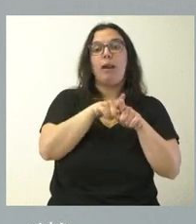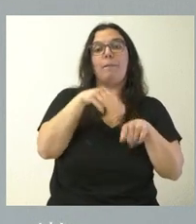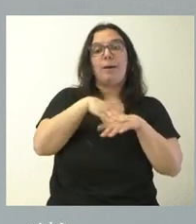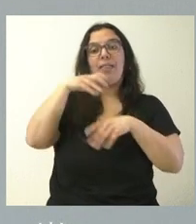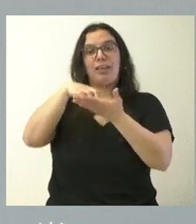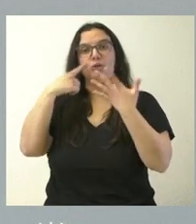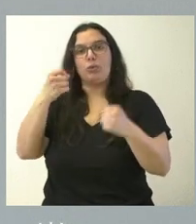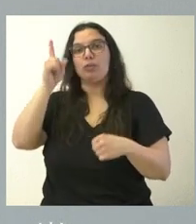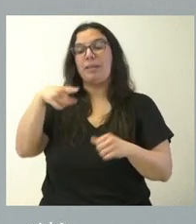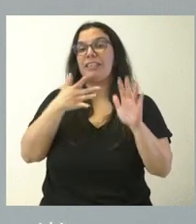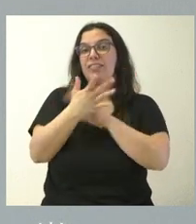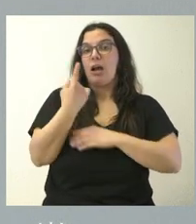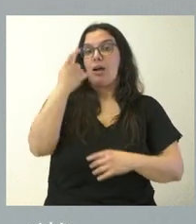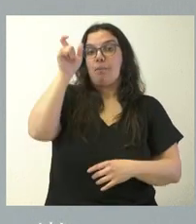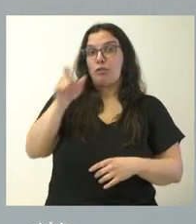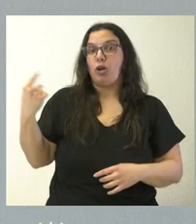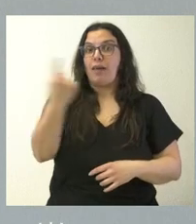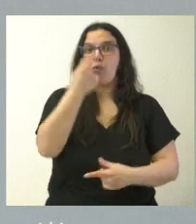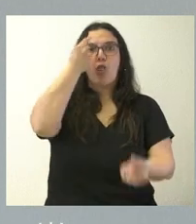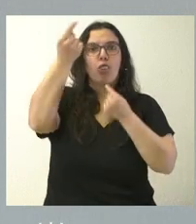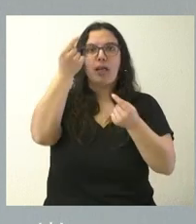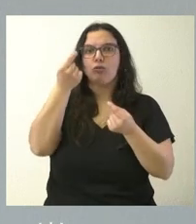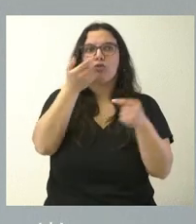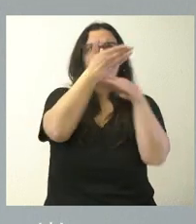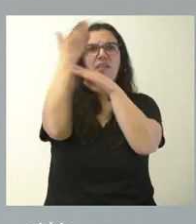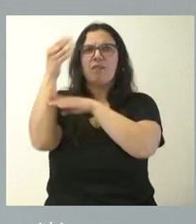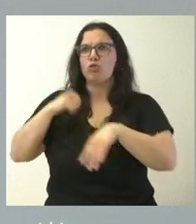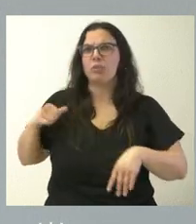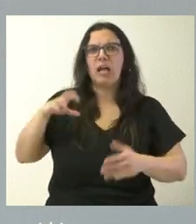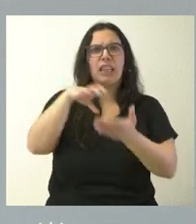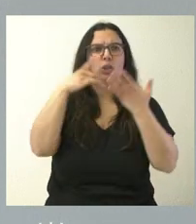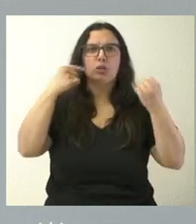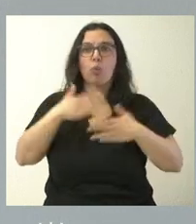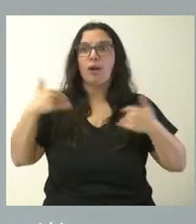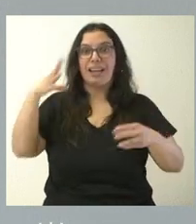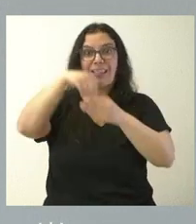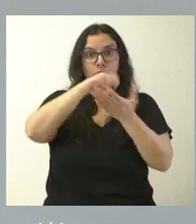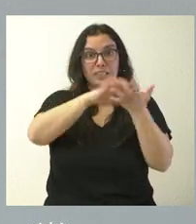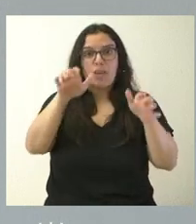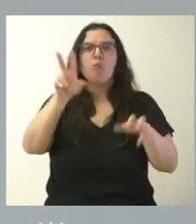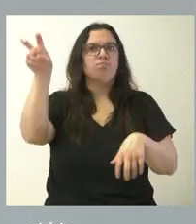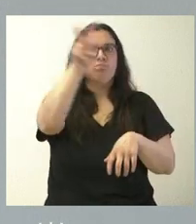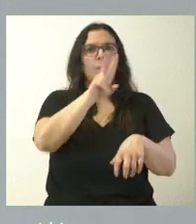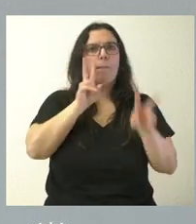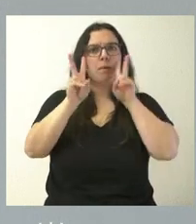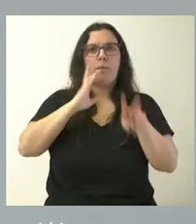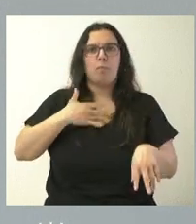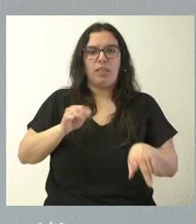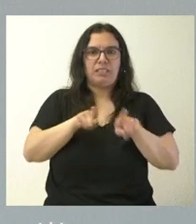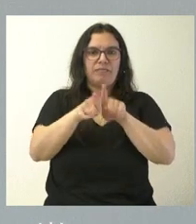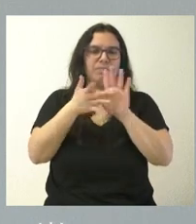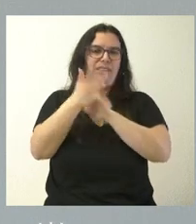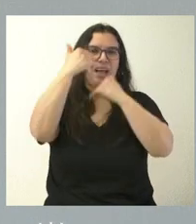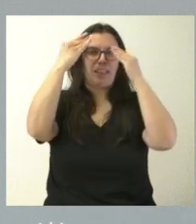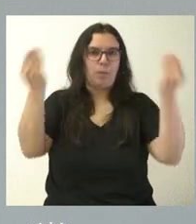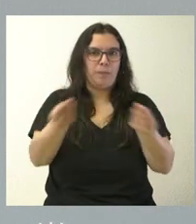esta forma cada paciente tendrá disponibles sus datos en cualquier centro asistencial de SACIL. Por tanto, se va a favorecer la atención a todas